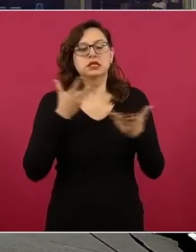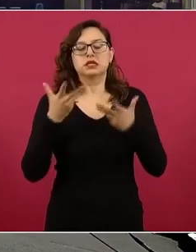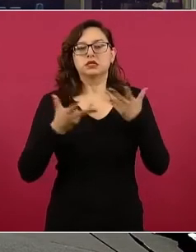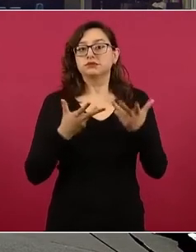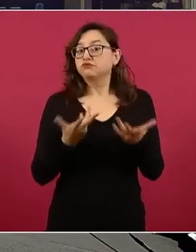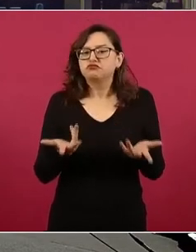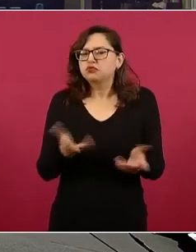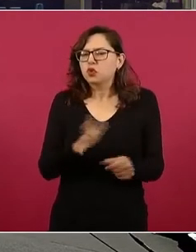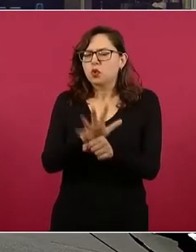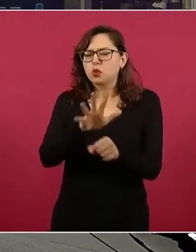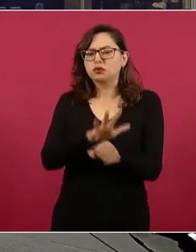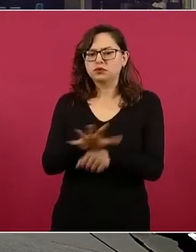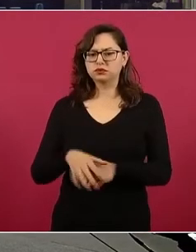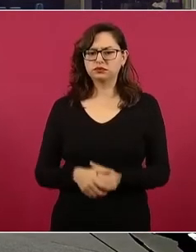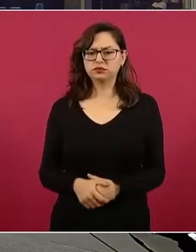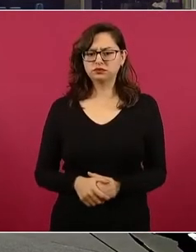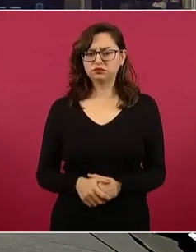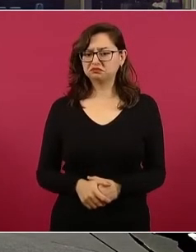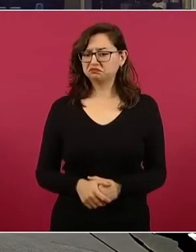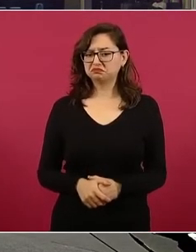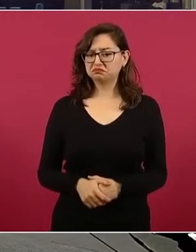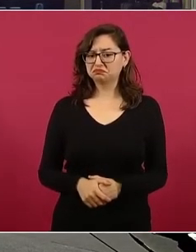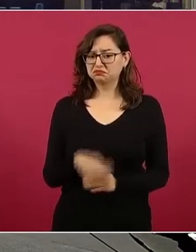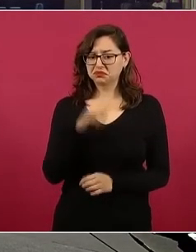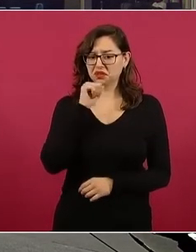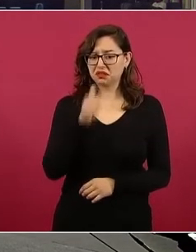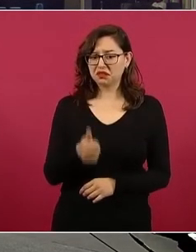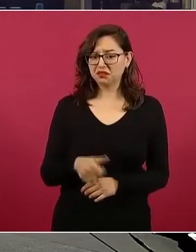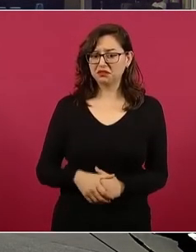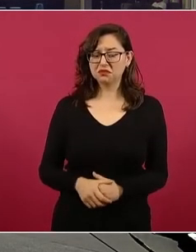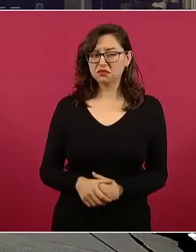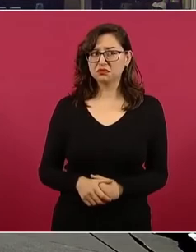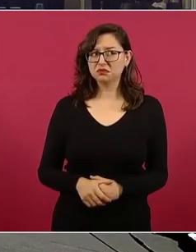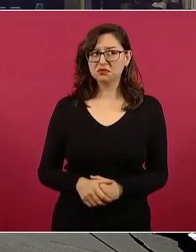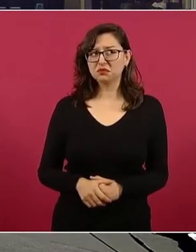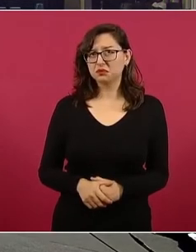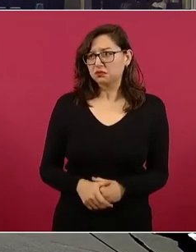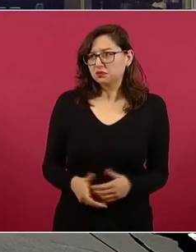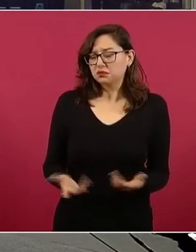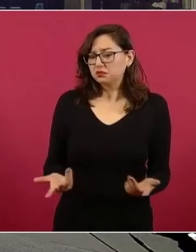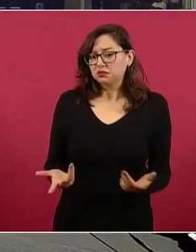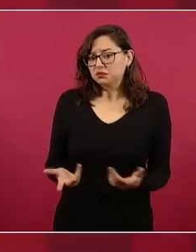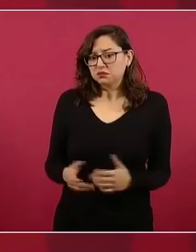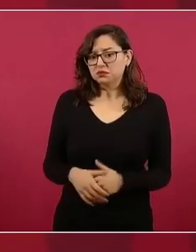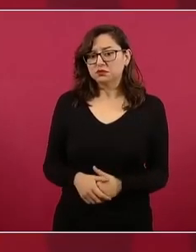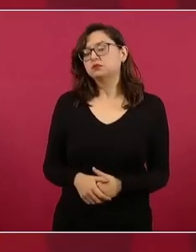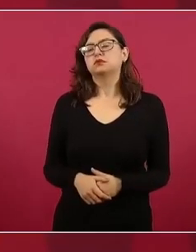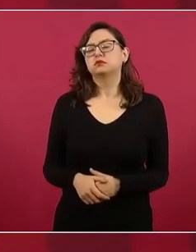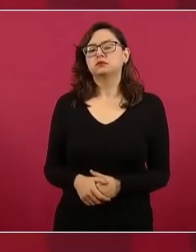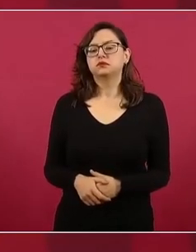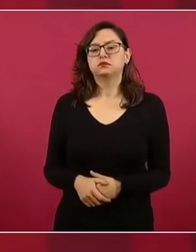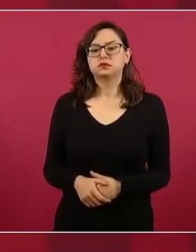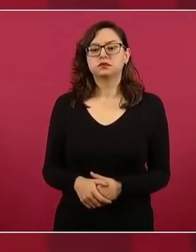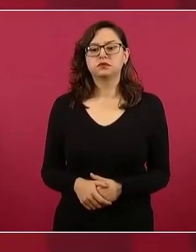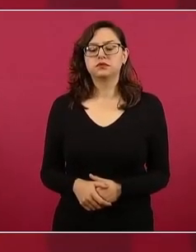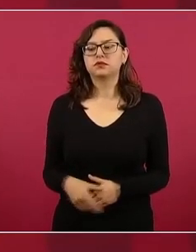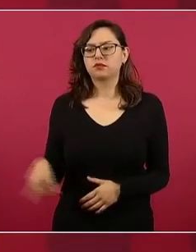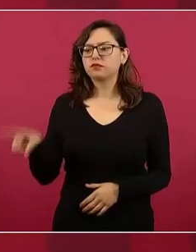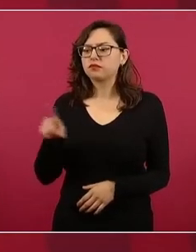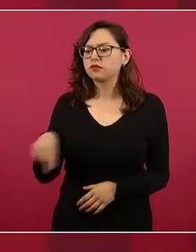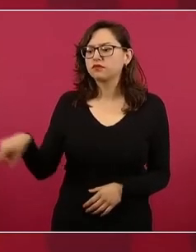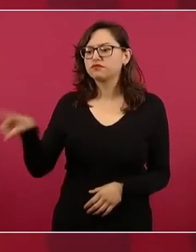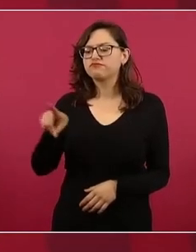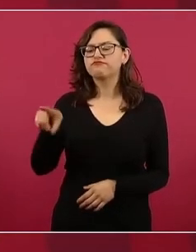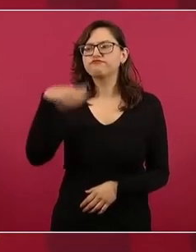nada especial. Un poco el que se abra una mesa para